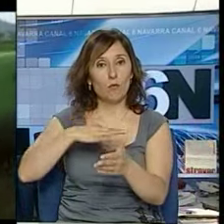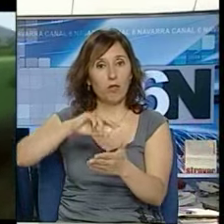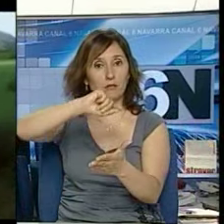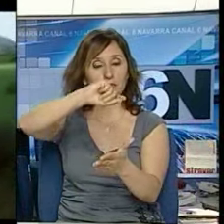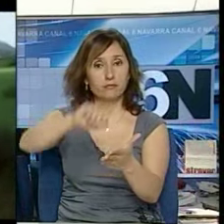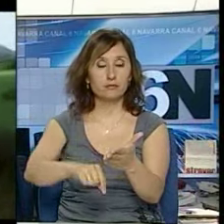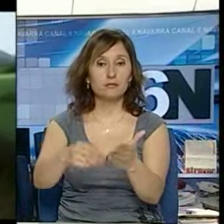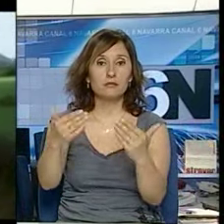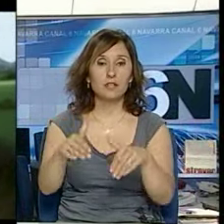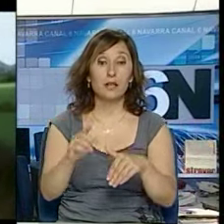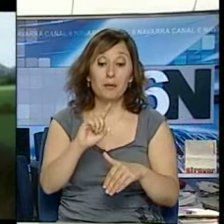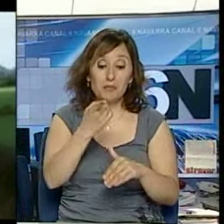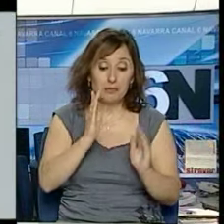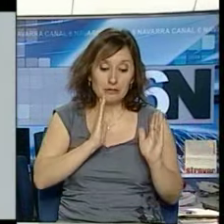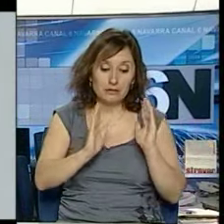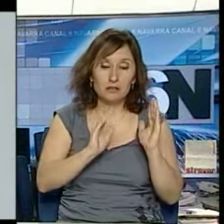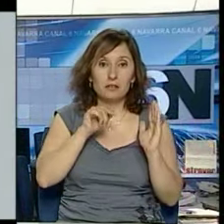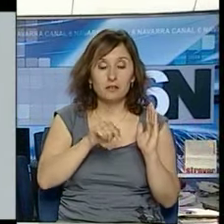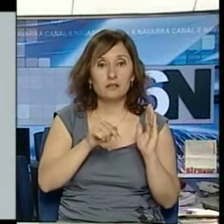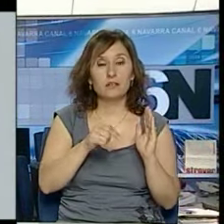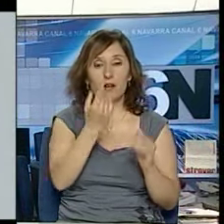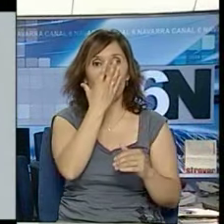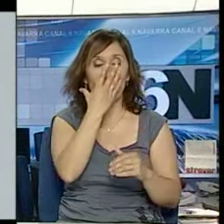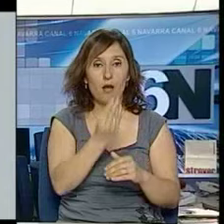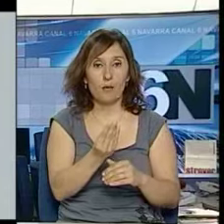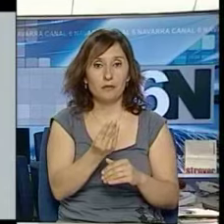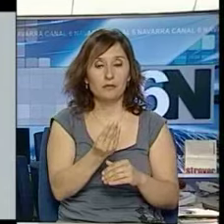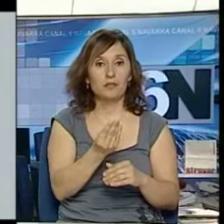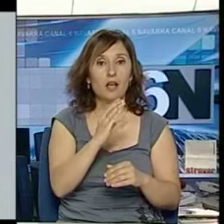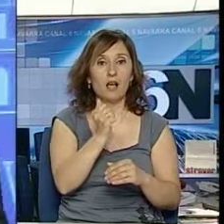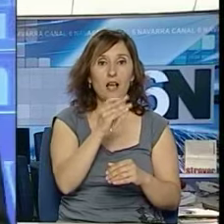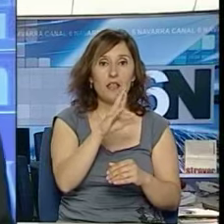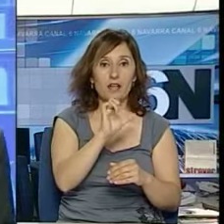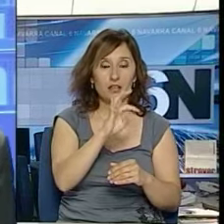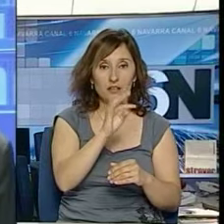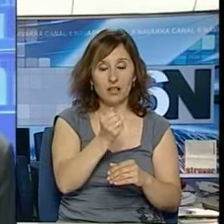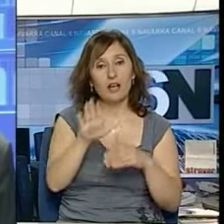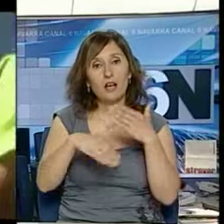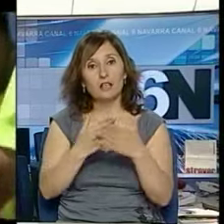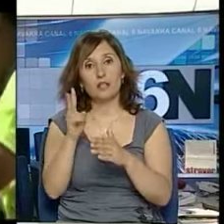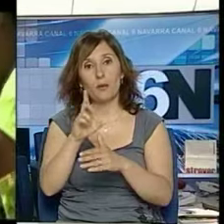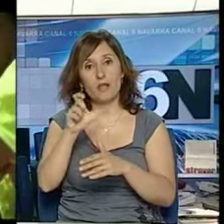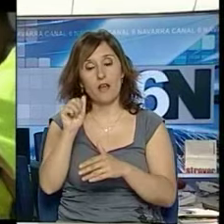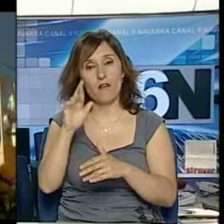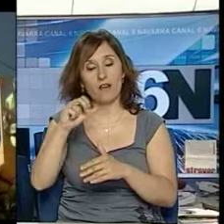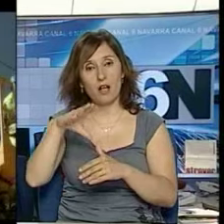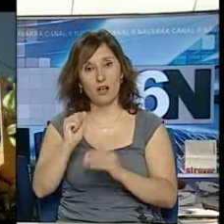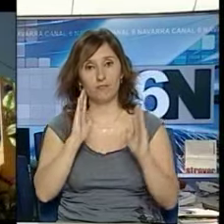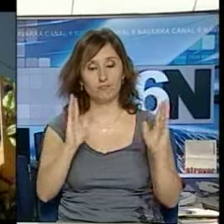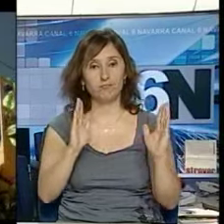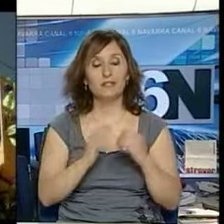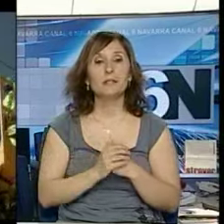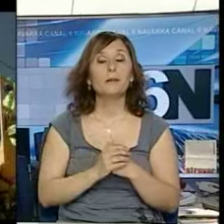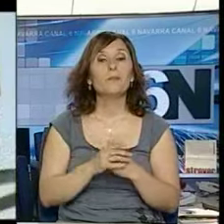contratación de las obras del primer subtramo del corredor Navarro de alta velocidad Cadreita-Villafranca. Para la celebración de este